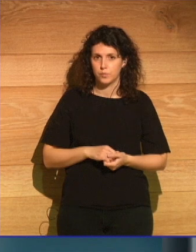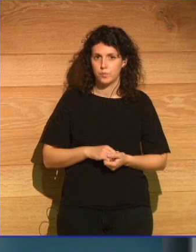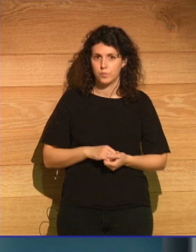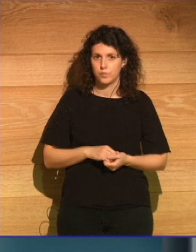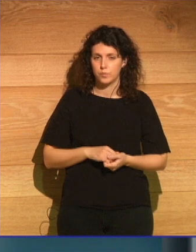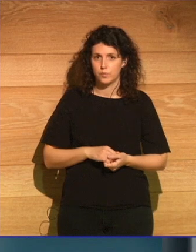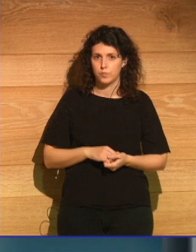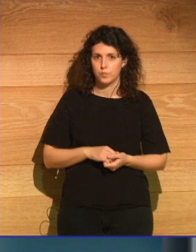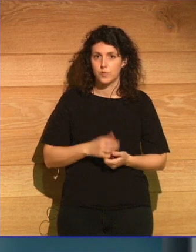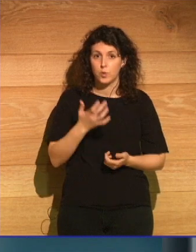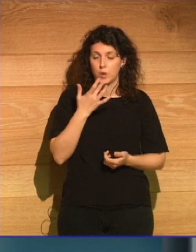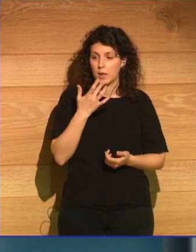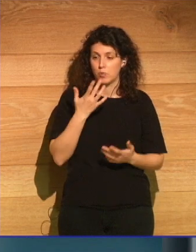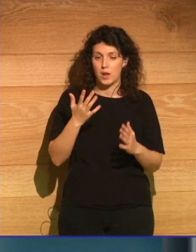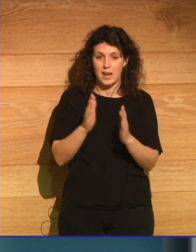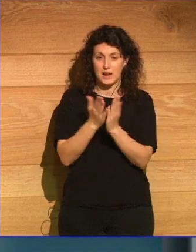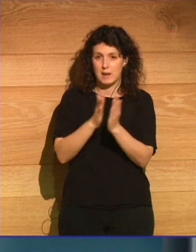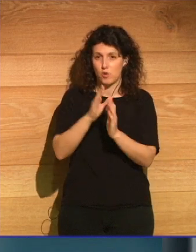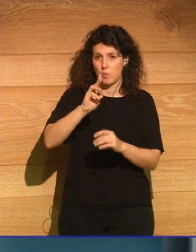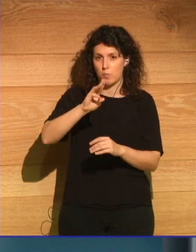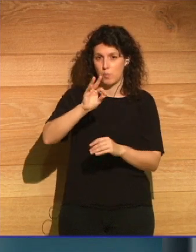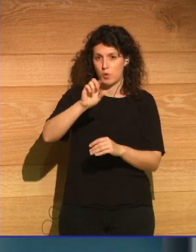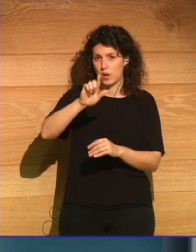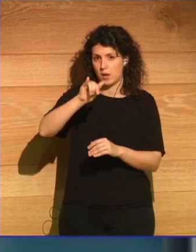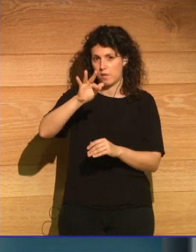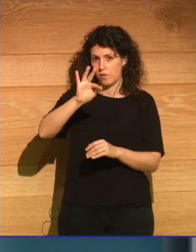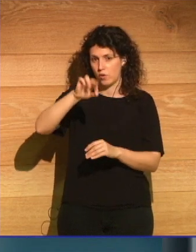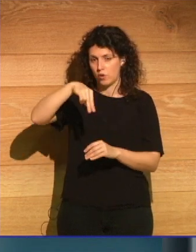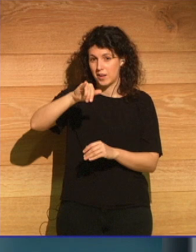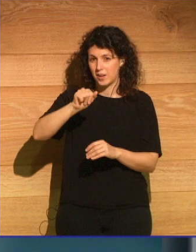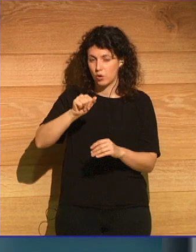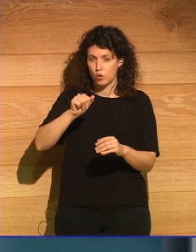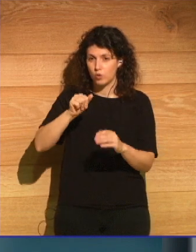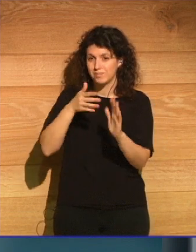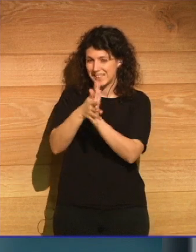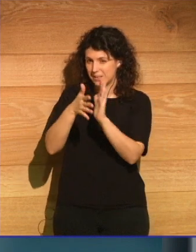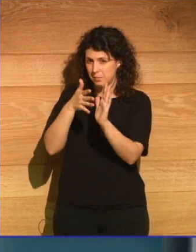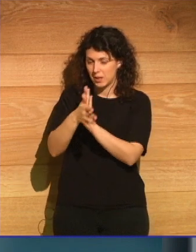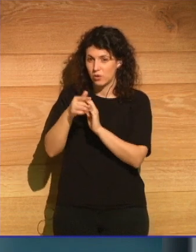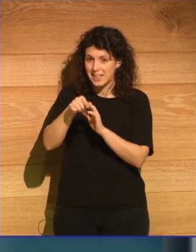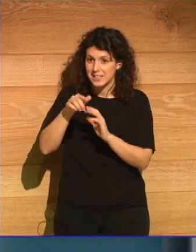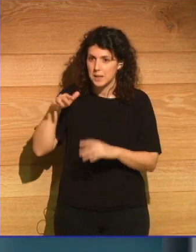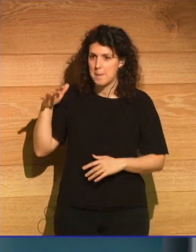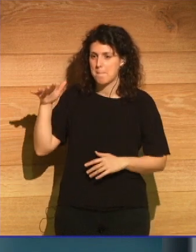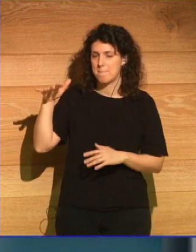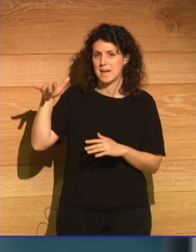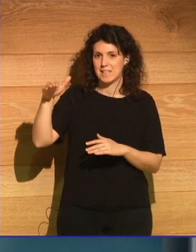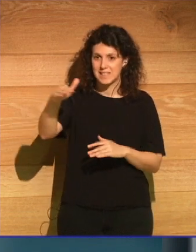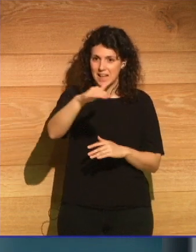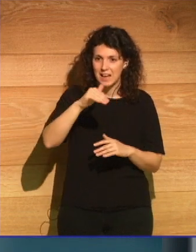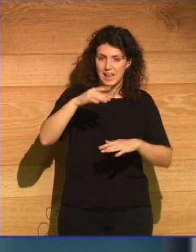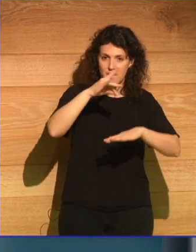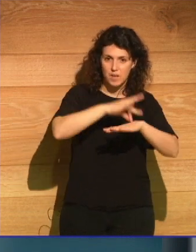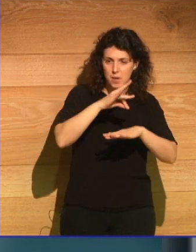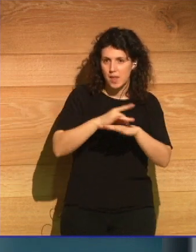en el libro que ella en el libro polifónico describió también este este paisaje de enfermedad y de